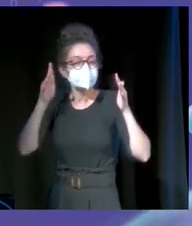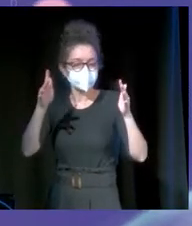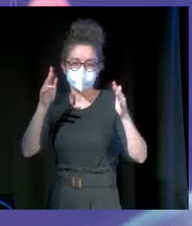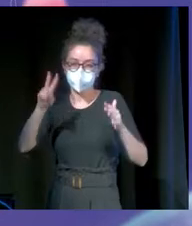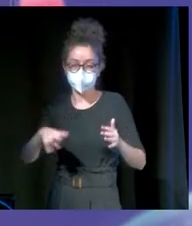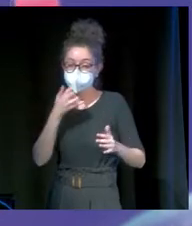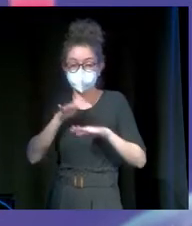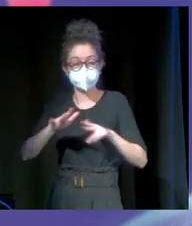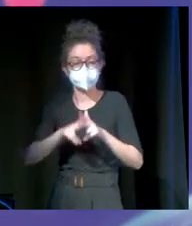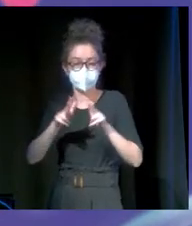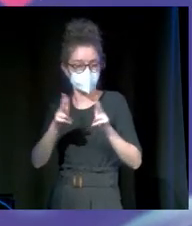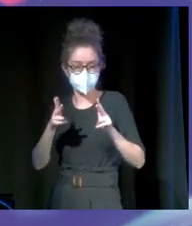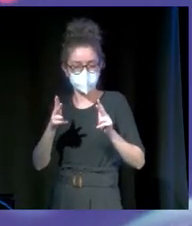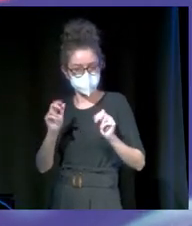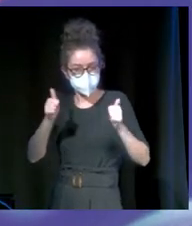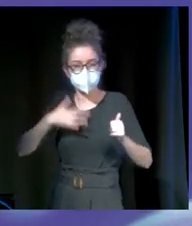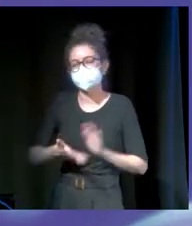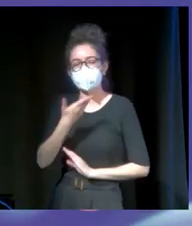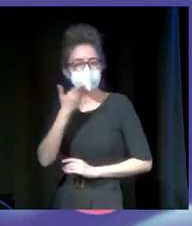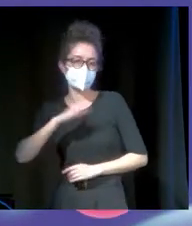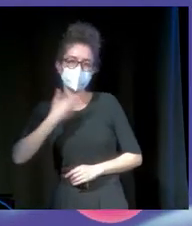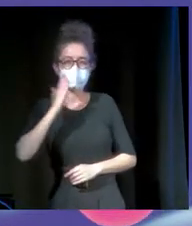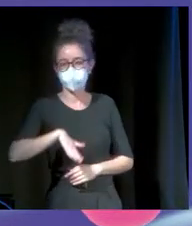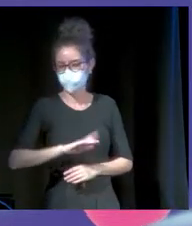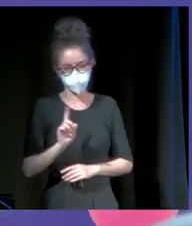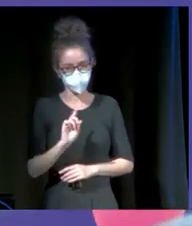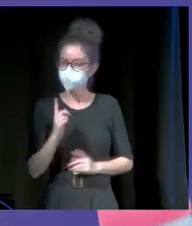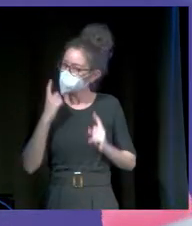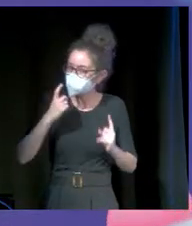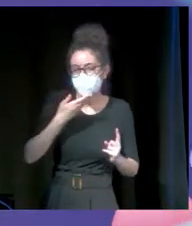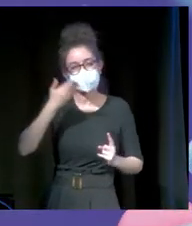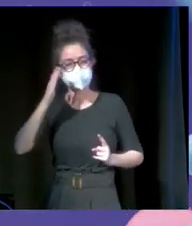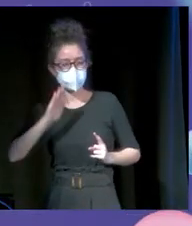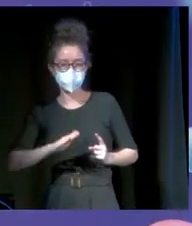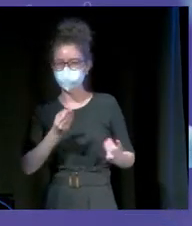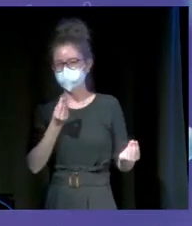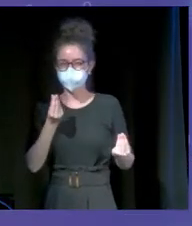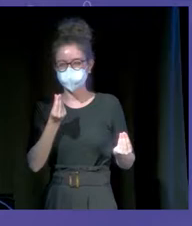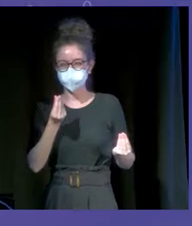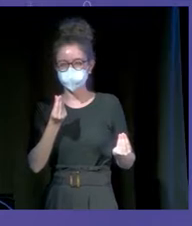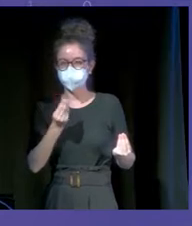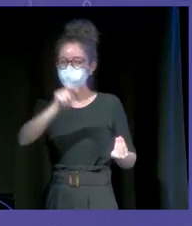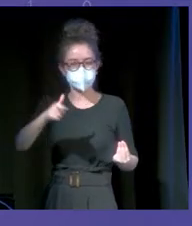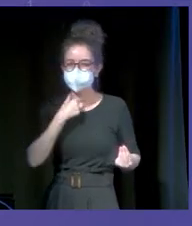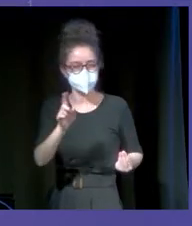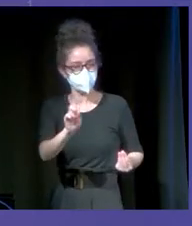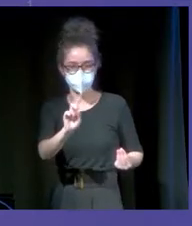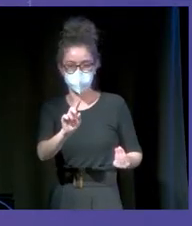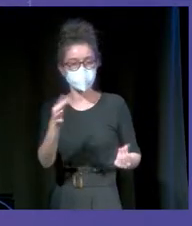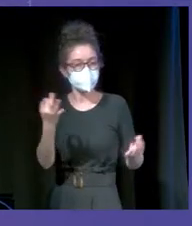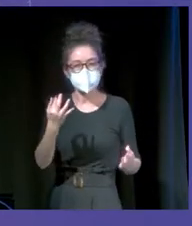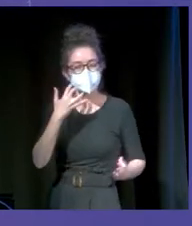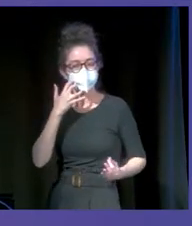queréis empezar en redes sociales. Entonces, no intentéis molar. Todo lo que sea intentar molar, todo lo que tenga ese tufillo, no va a gustar a la gente. Sed